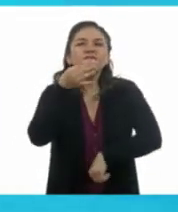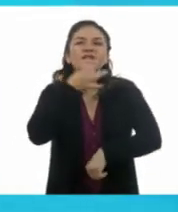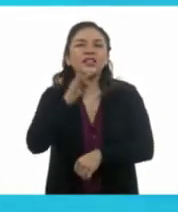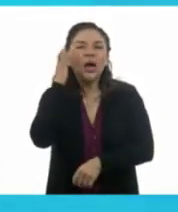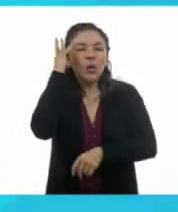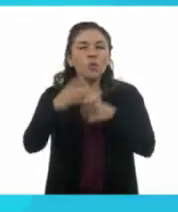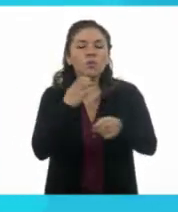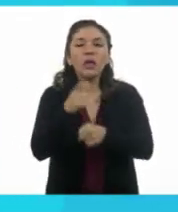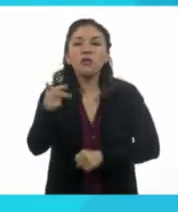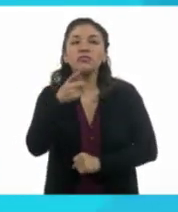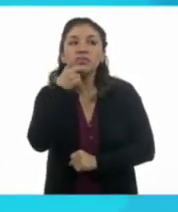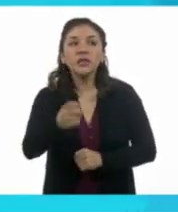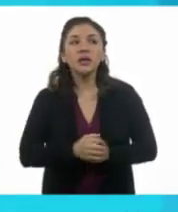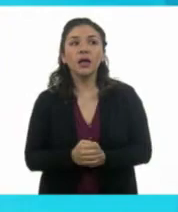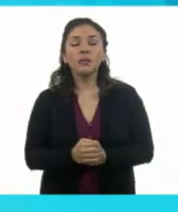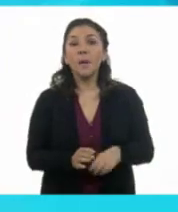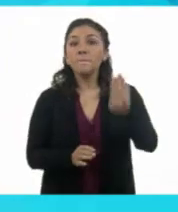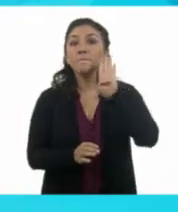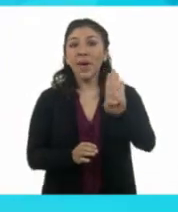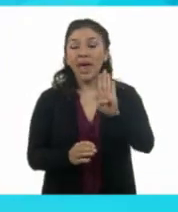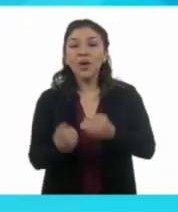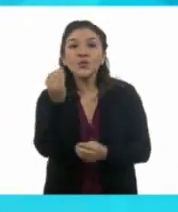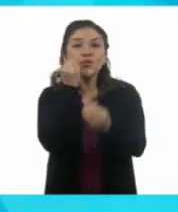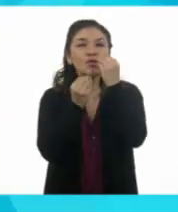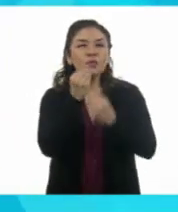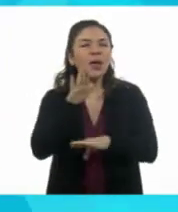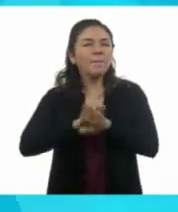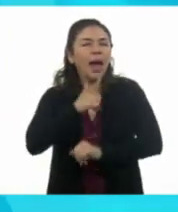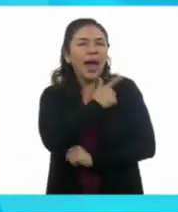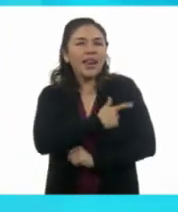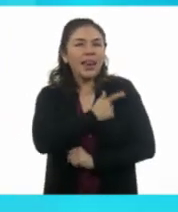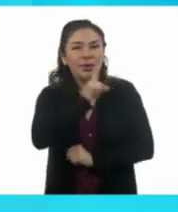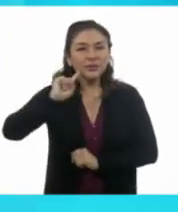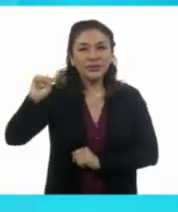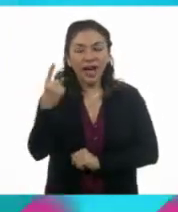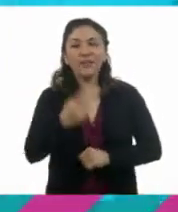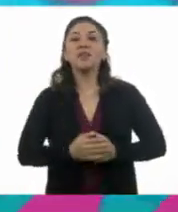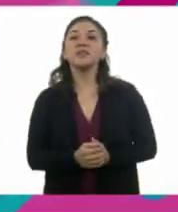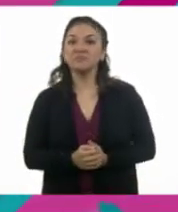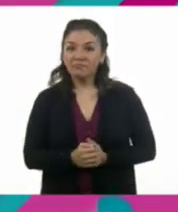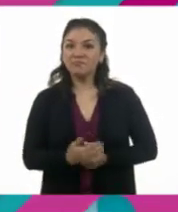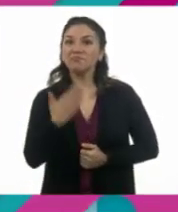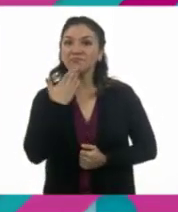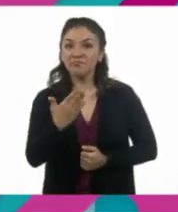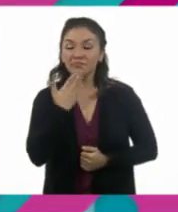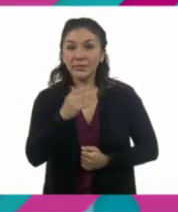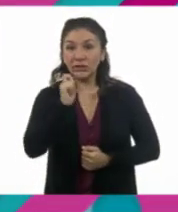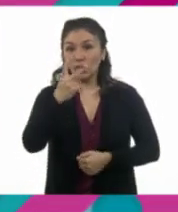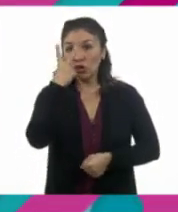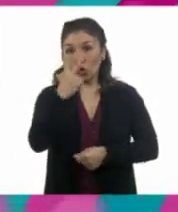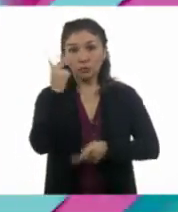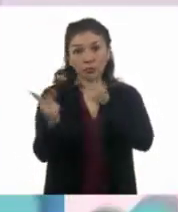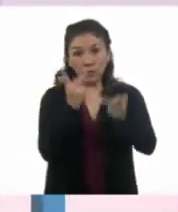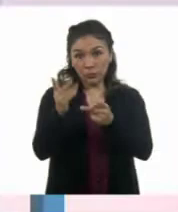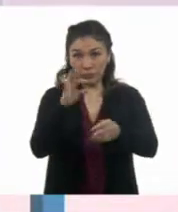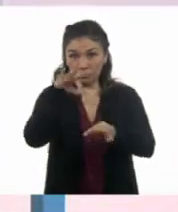Y él respondió con el inciso B, mi comida favorita. Muy bien, ya llevamos dos encuestas. Vamos ahora con